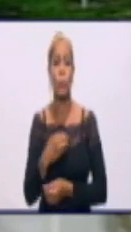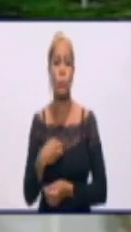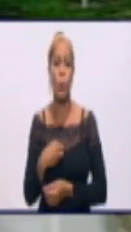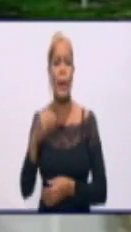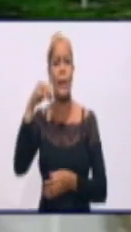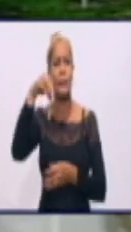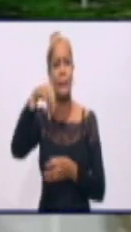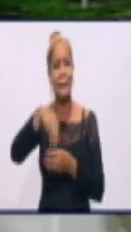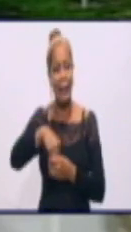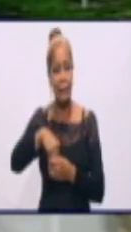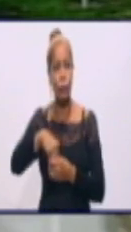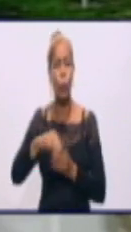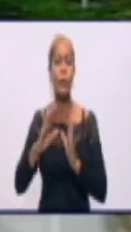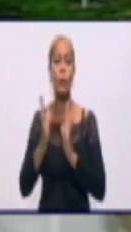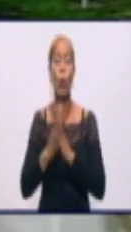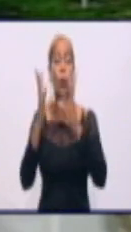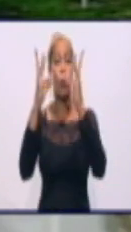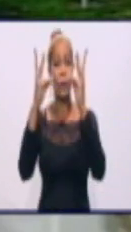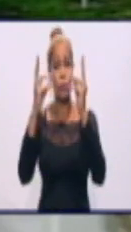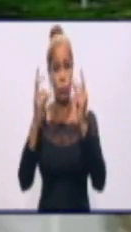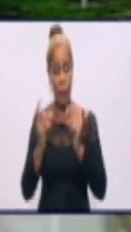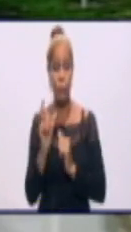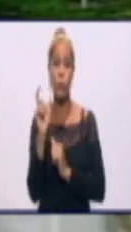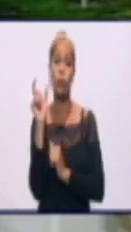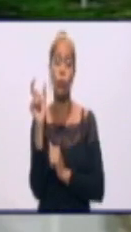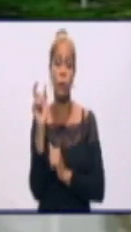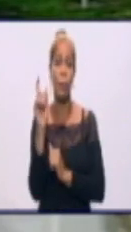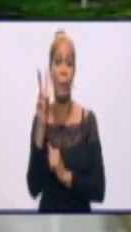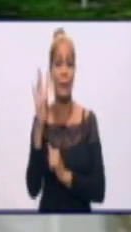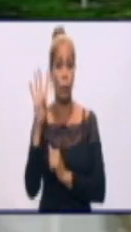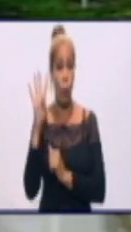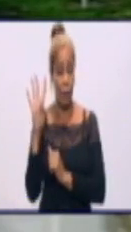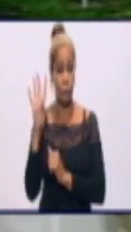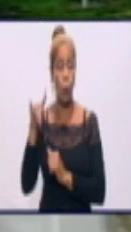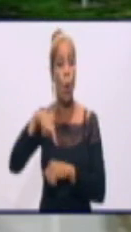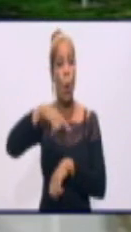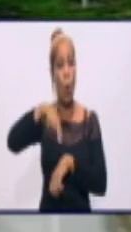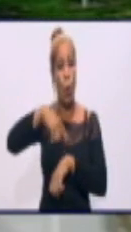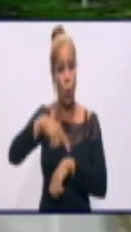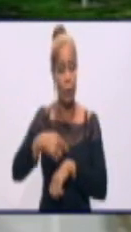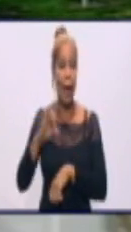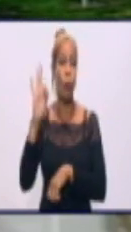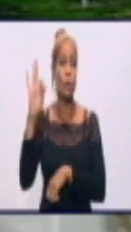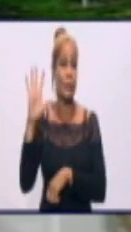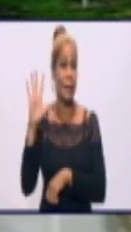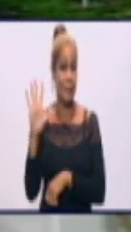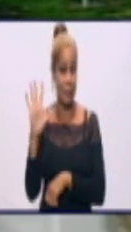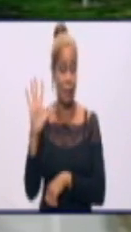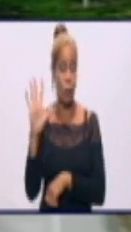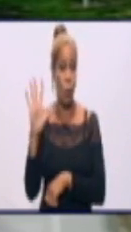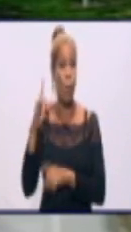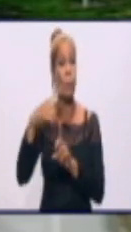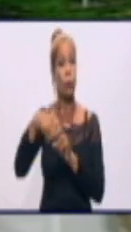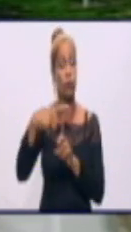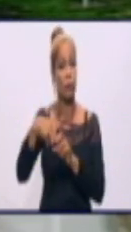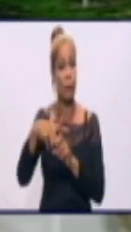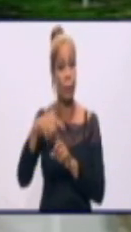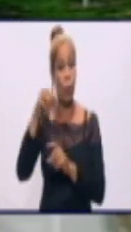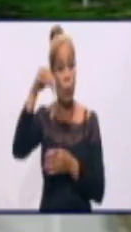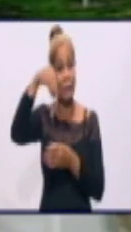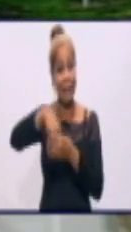de los datos de las últimas 24 horas en la provincia, 85 positivos, pero de ellos dos menores de un año.